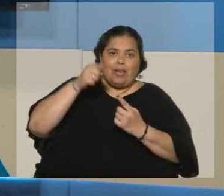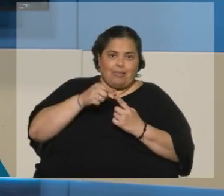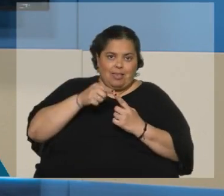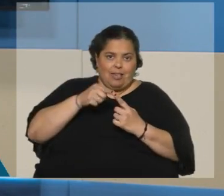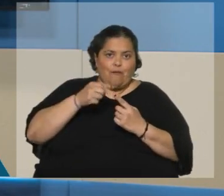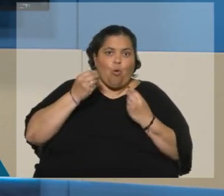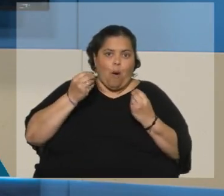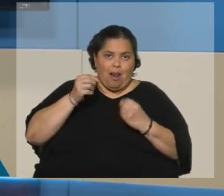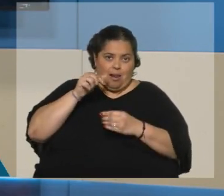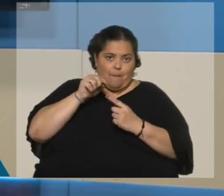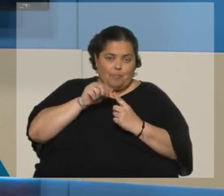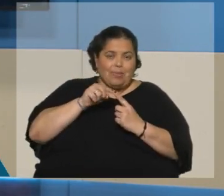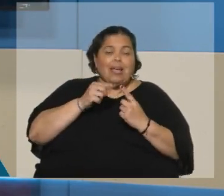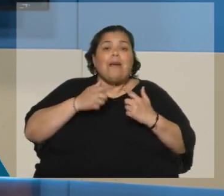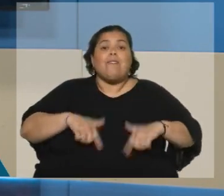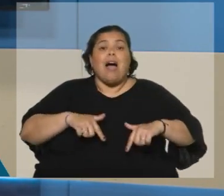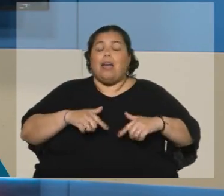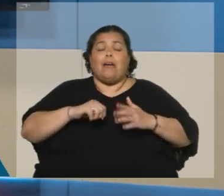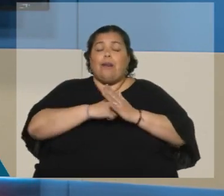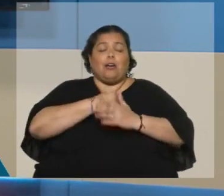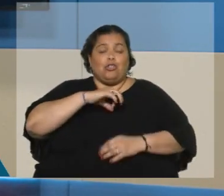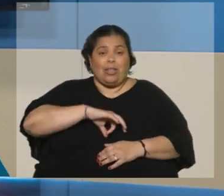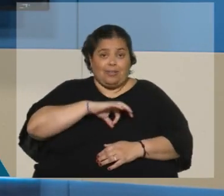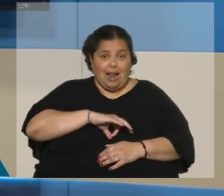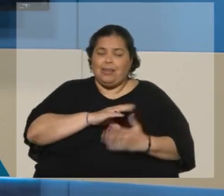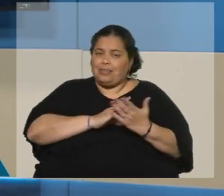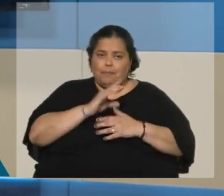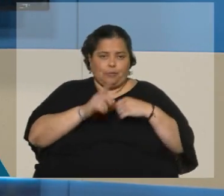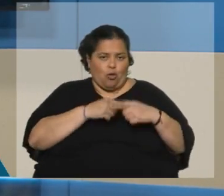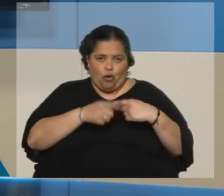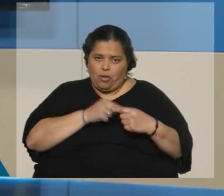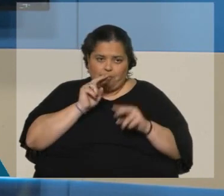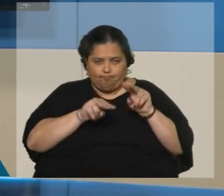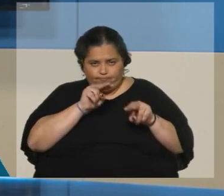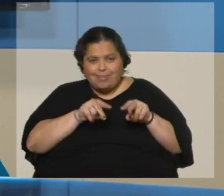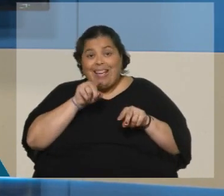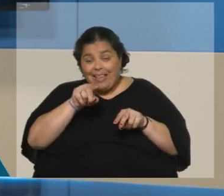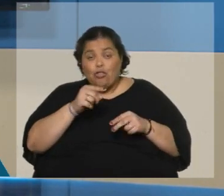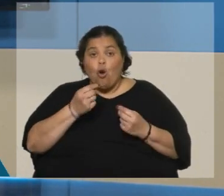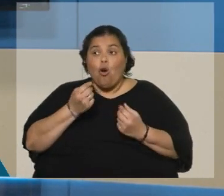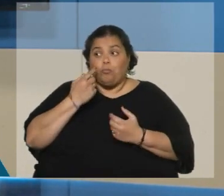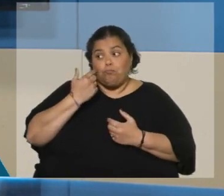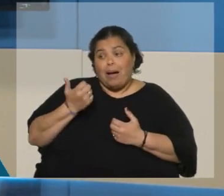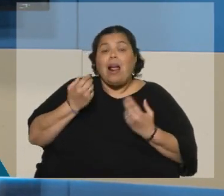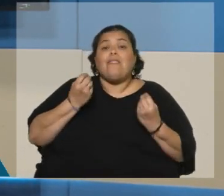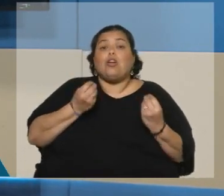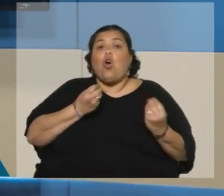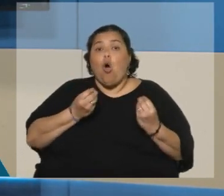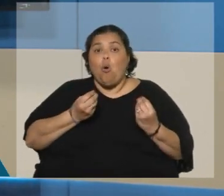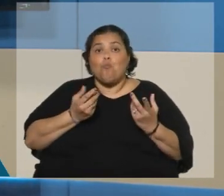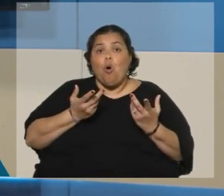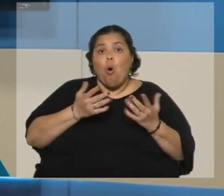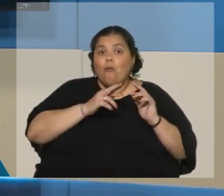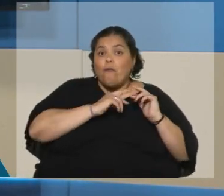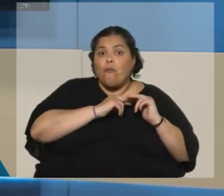su carta orgánica lo demanda por el Banco Central día a día, y utiliza instrumentos para incidir en tratar de